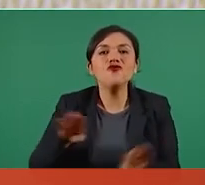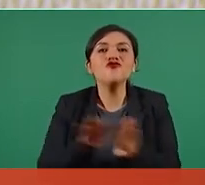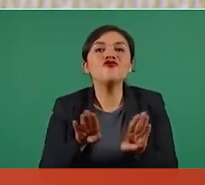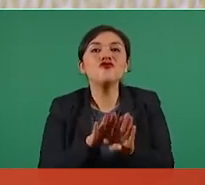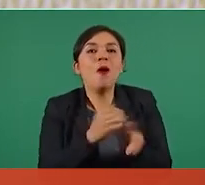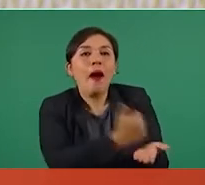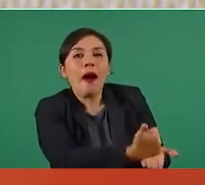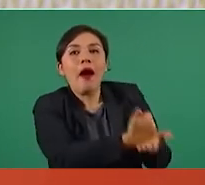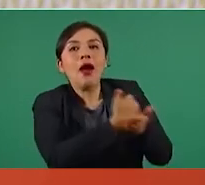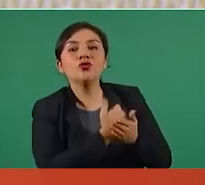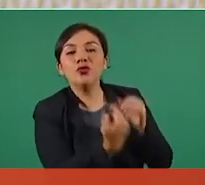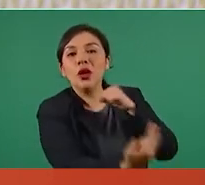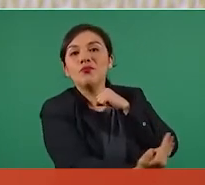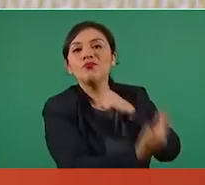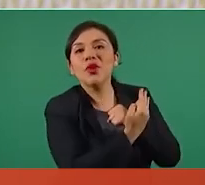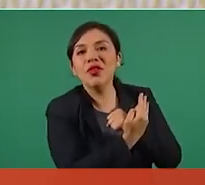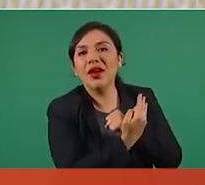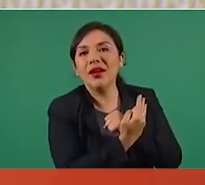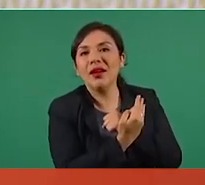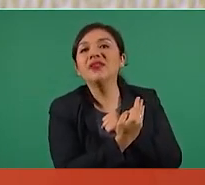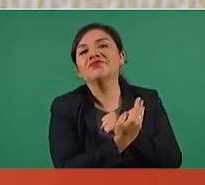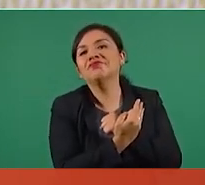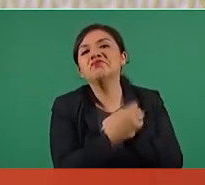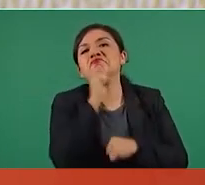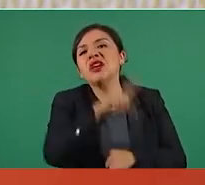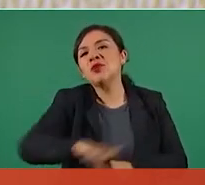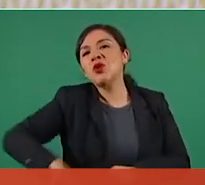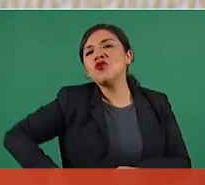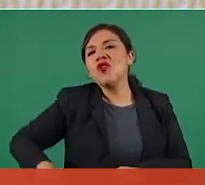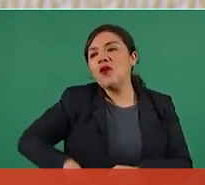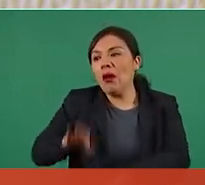sombra del poder.